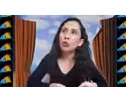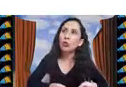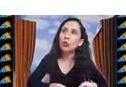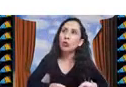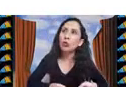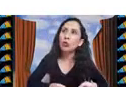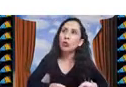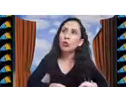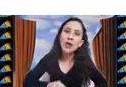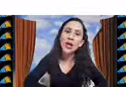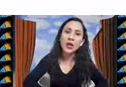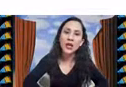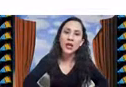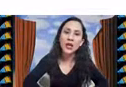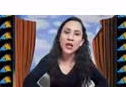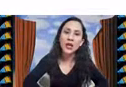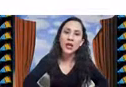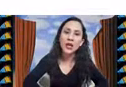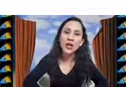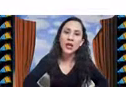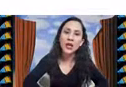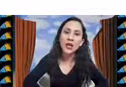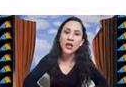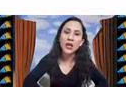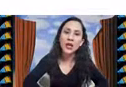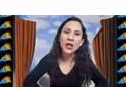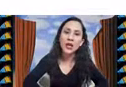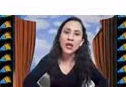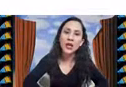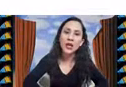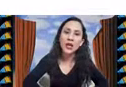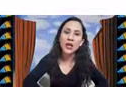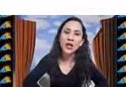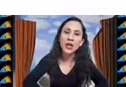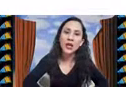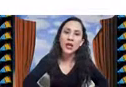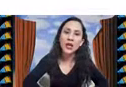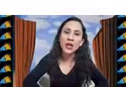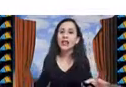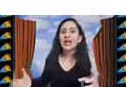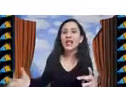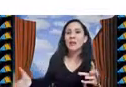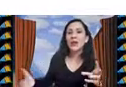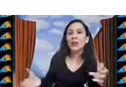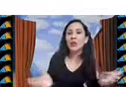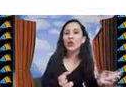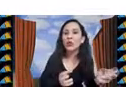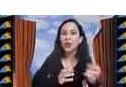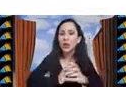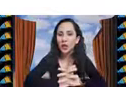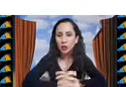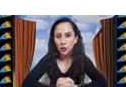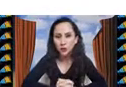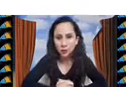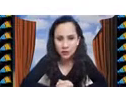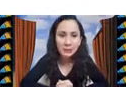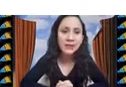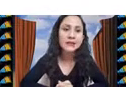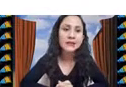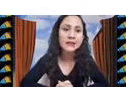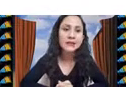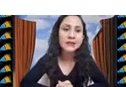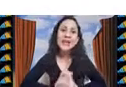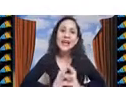total de objetos, sino que ahora lo que yo quiero es agrupar el conjunto total de objetos en el menor número de grupos